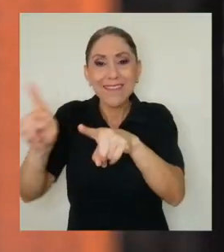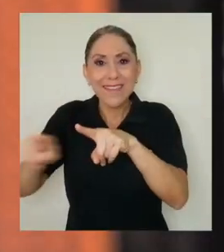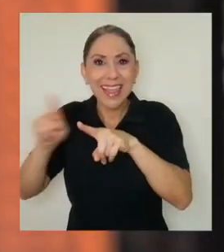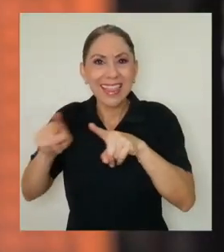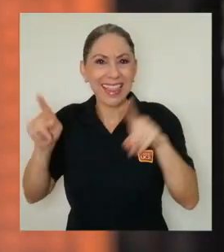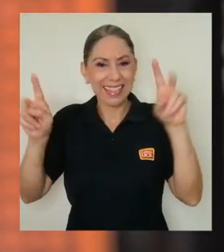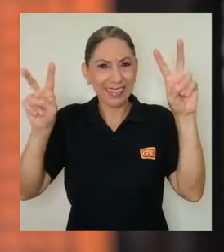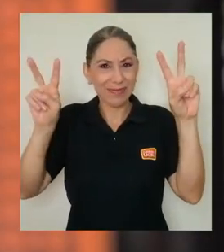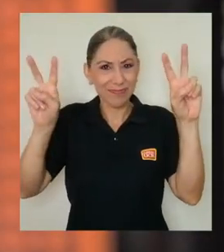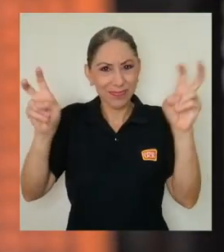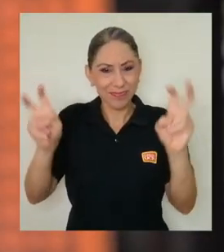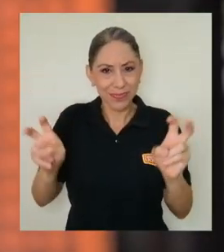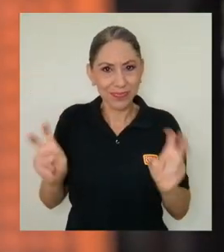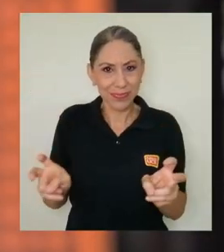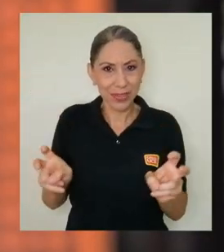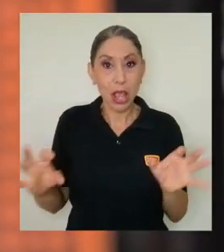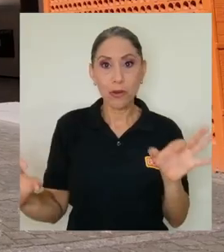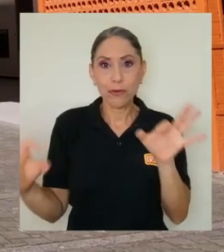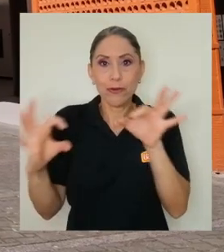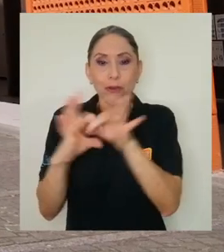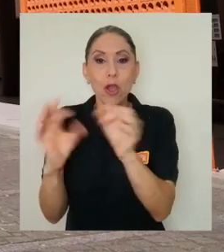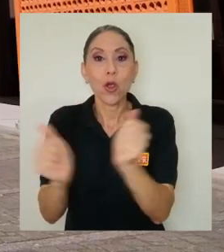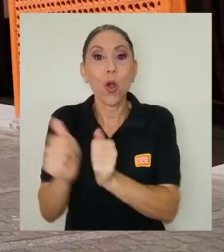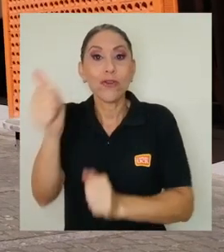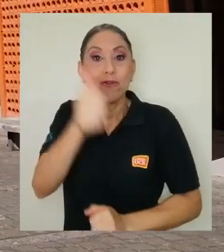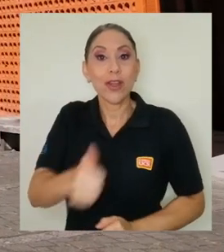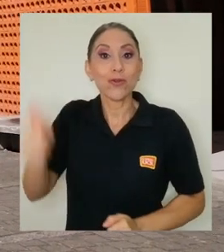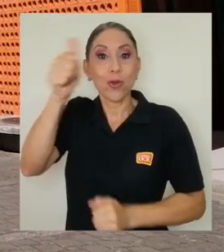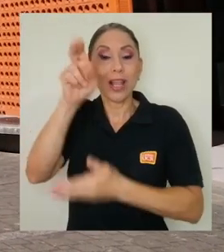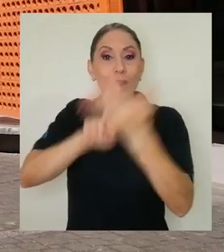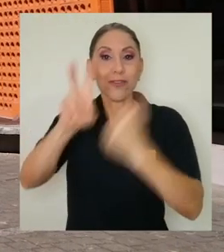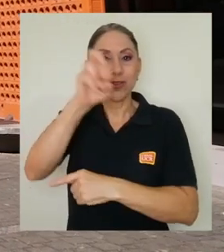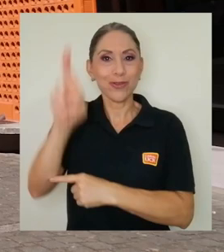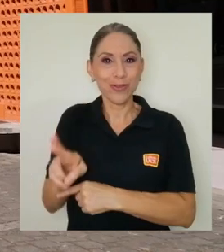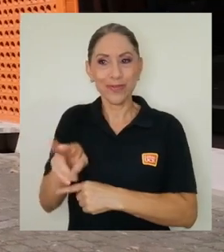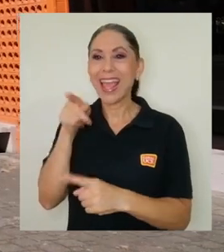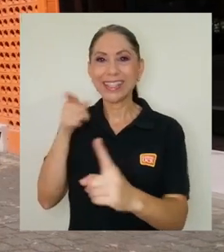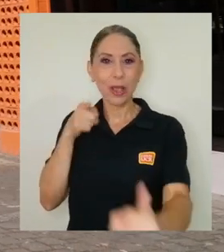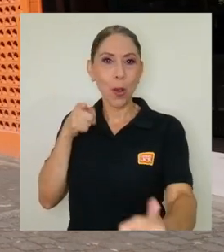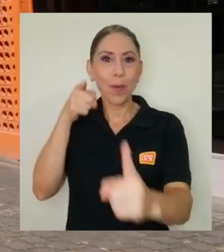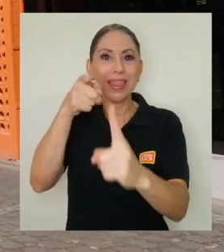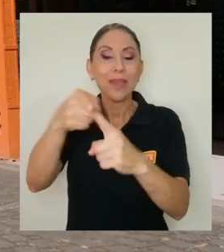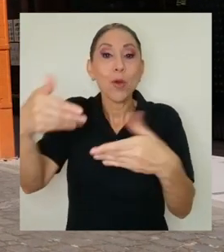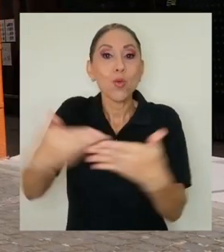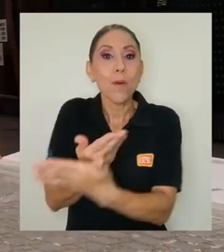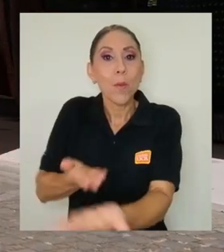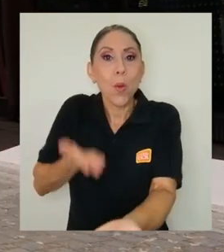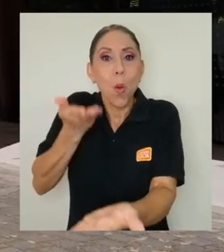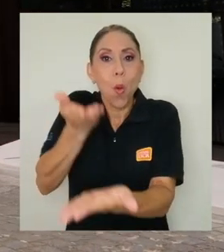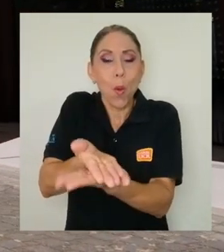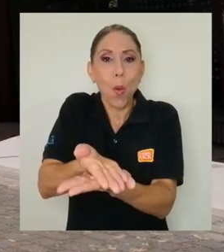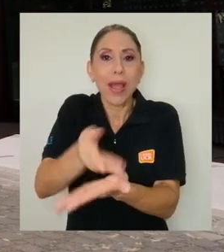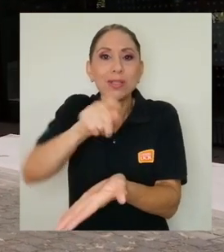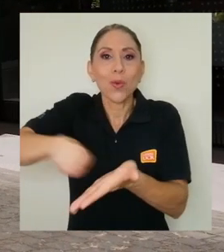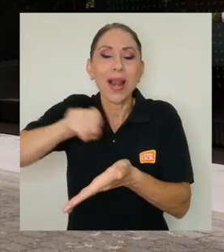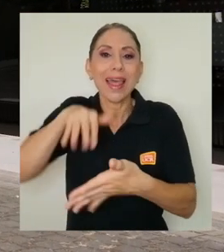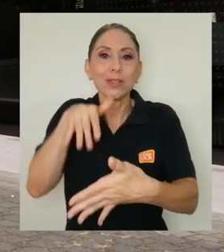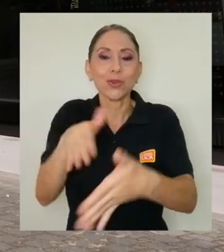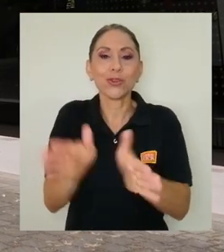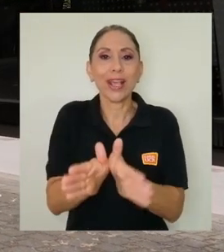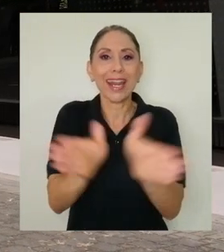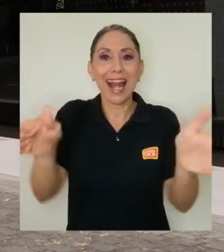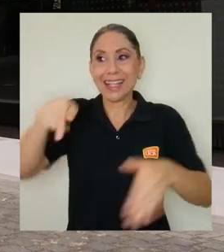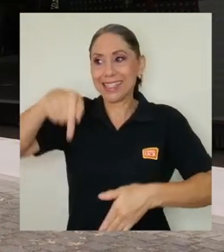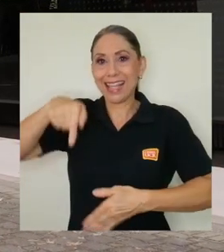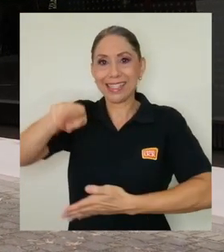mano del rector de la Universidad de Costa Rica. Este es el objetivo de una nueva iniciativa que se ejecuta en la Escuela de Estudios Generales de esta